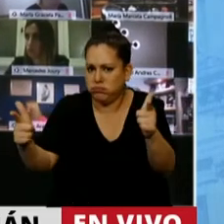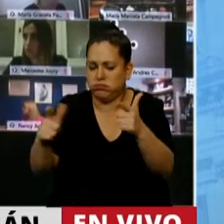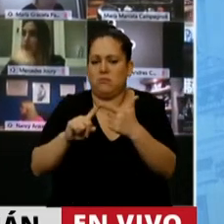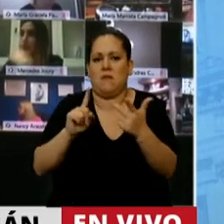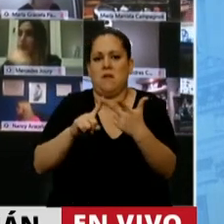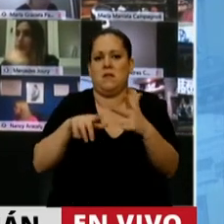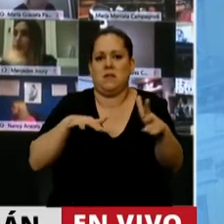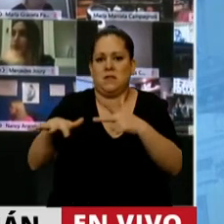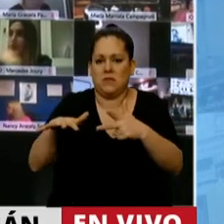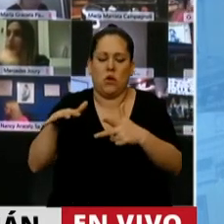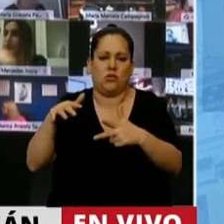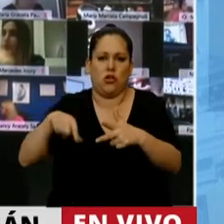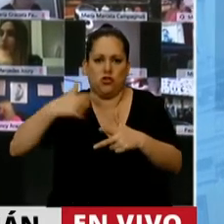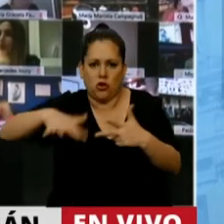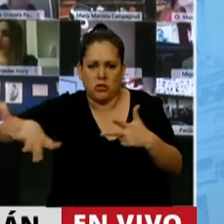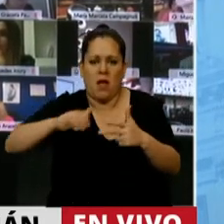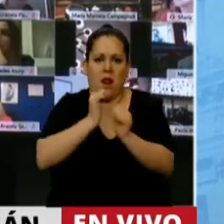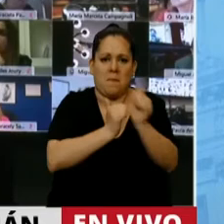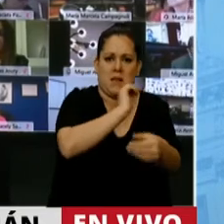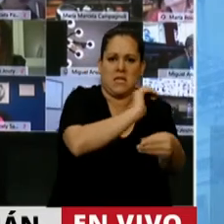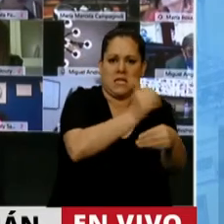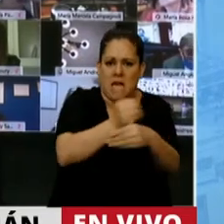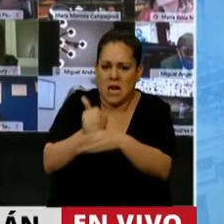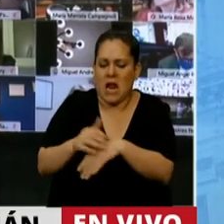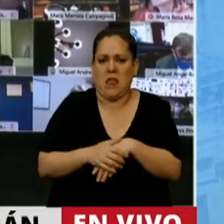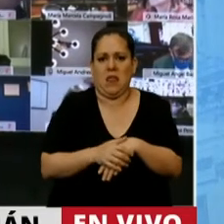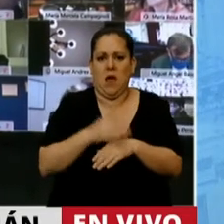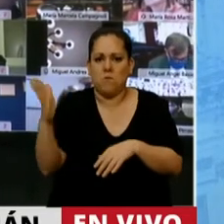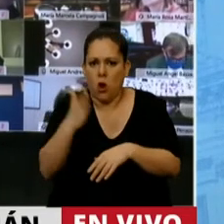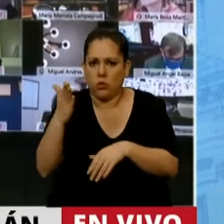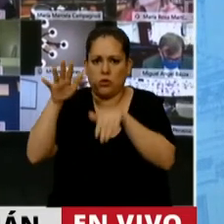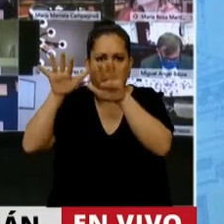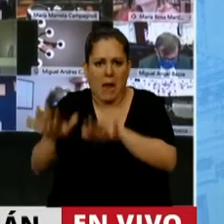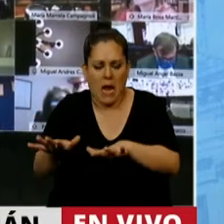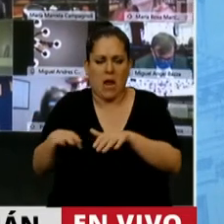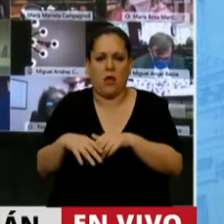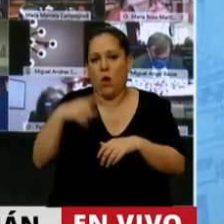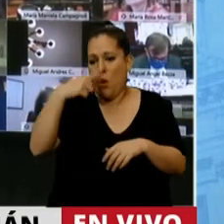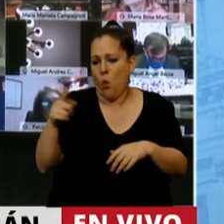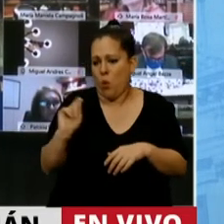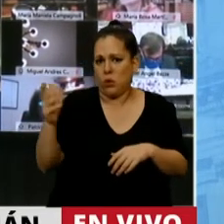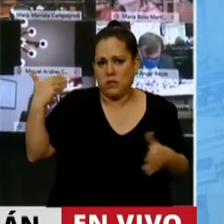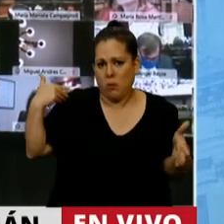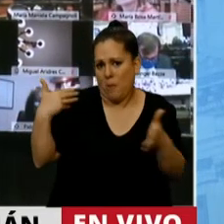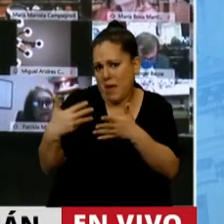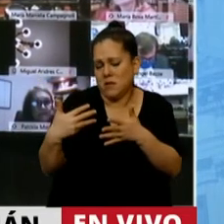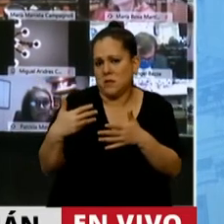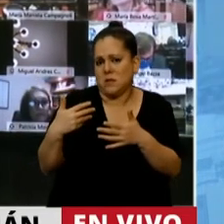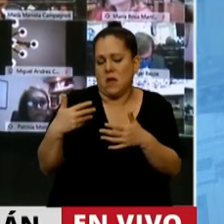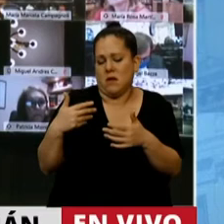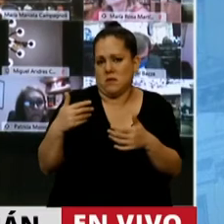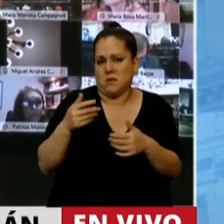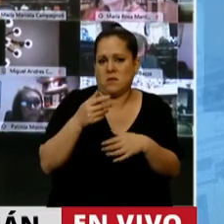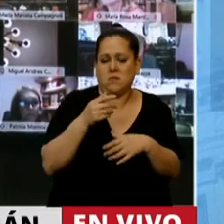social, empresas cerradas, sectores productivos paralizados y en los últimos meses una corrida cambiaria,